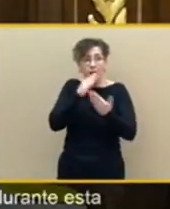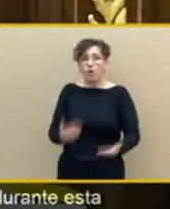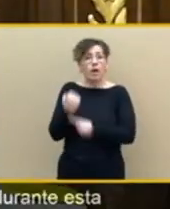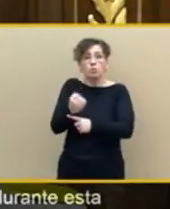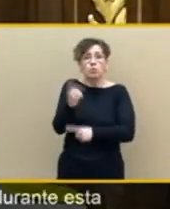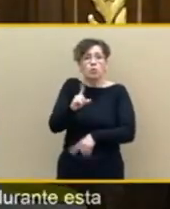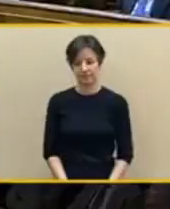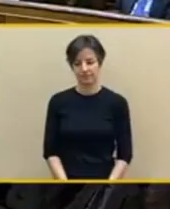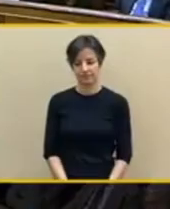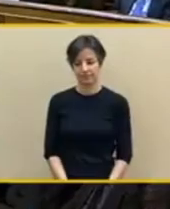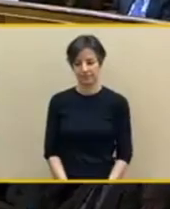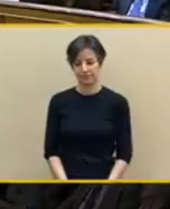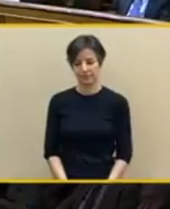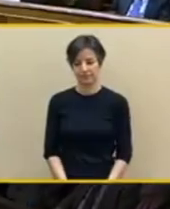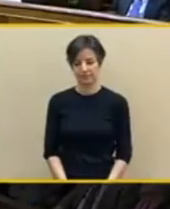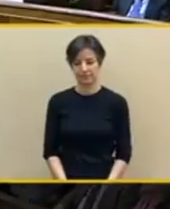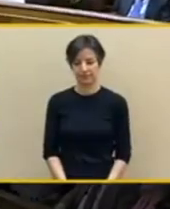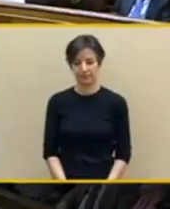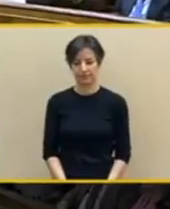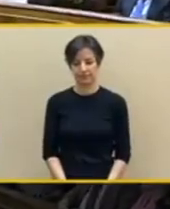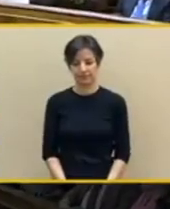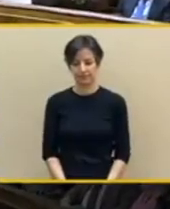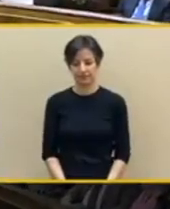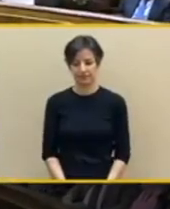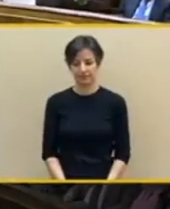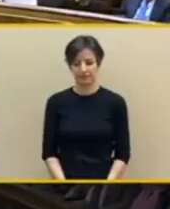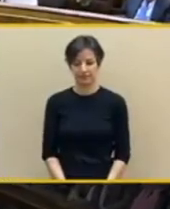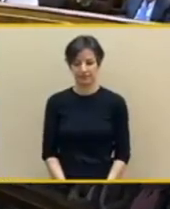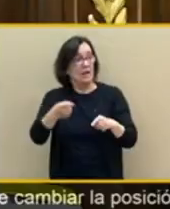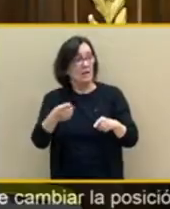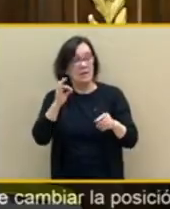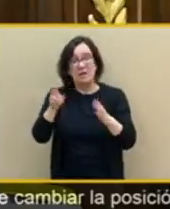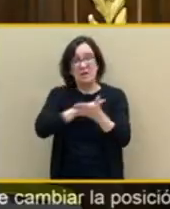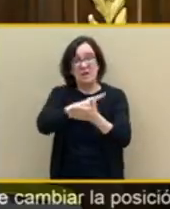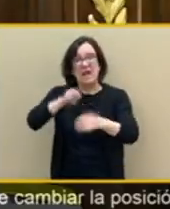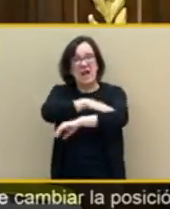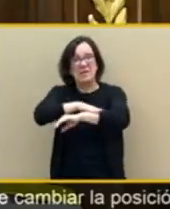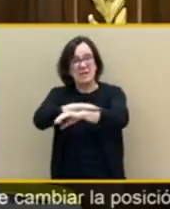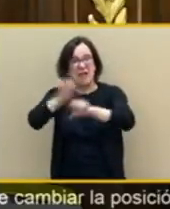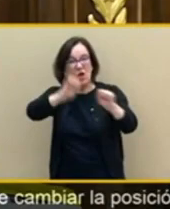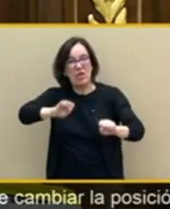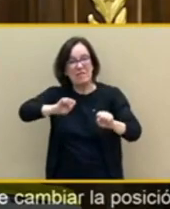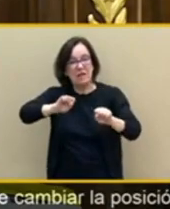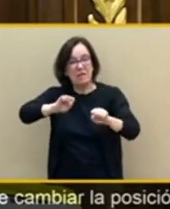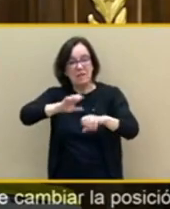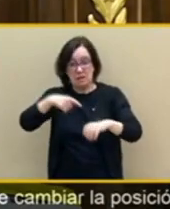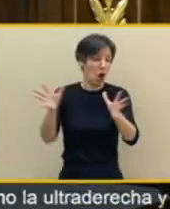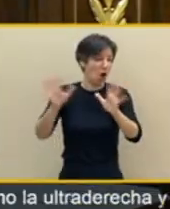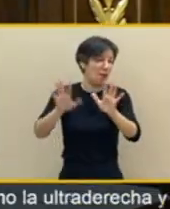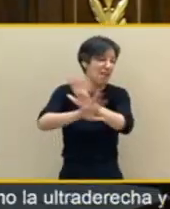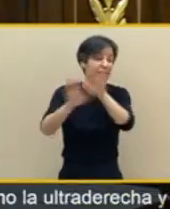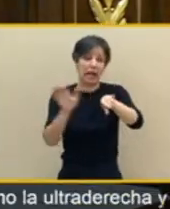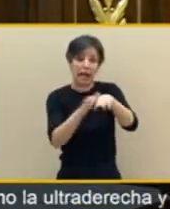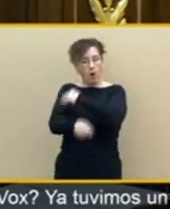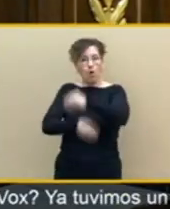uno ni con otro me abstengo va a ser criticada si votara en un lado va a ser criticada y si votara en otro lado va a ser criticada con lo cual tampoco va a